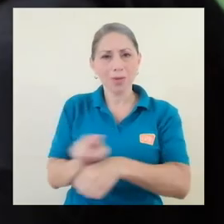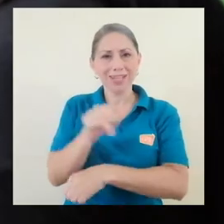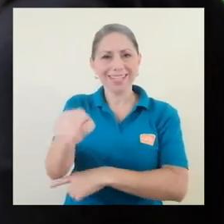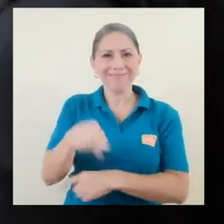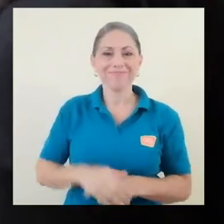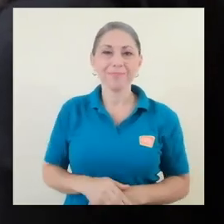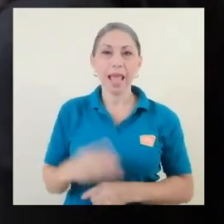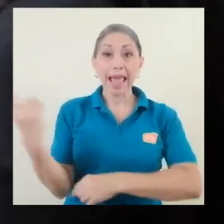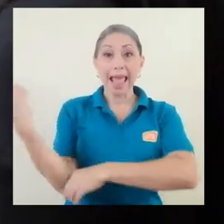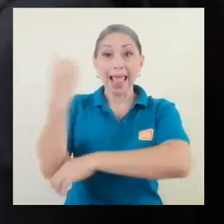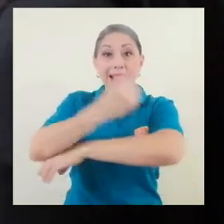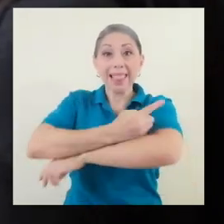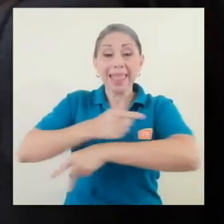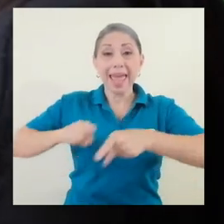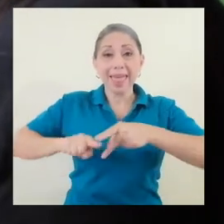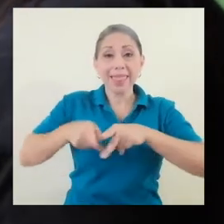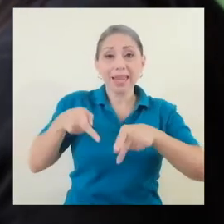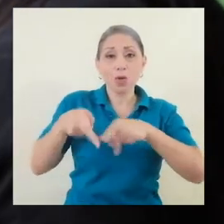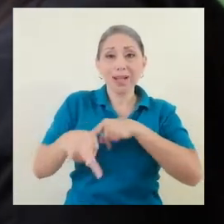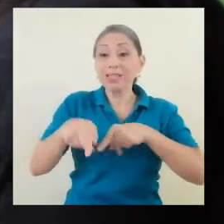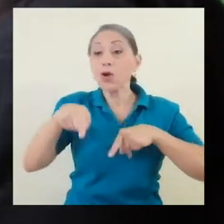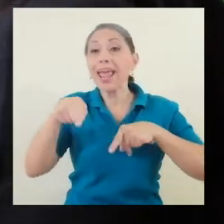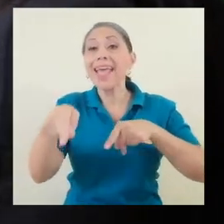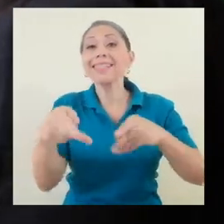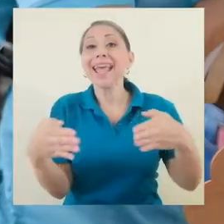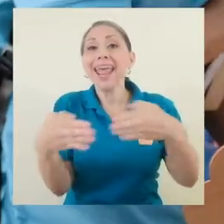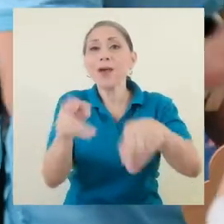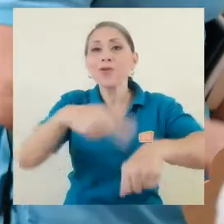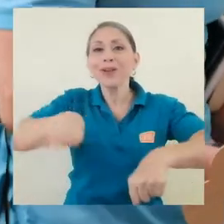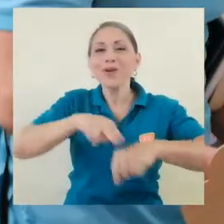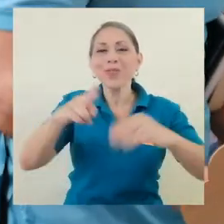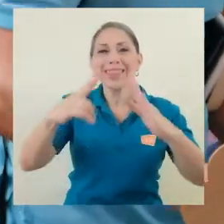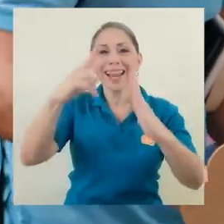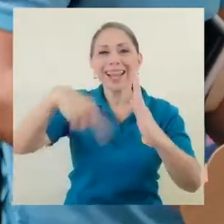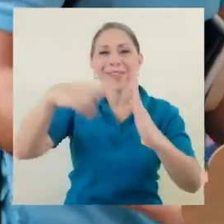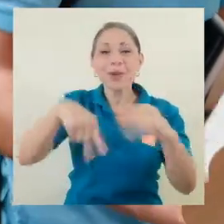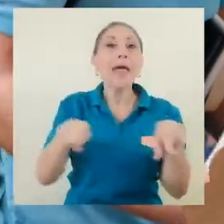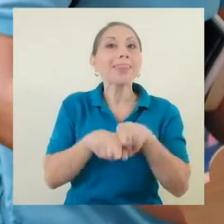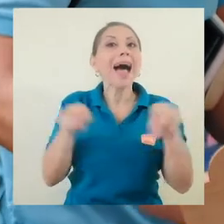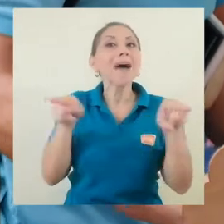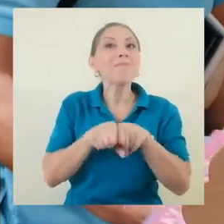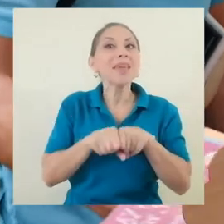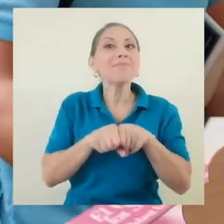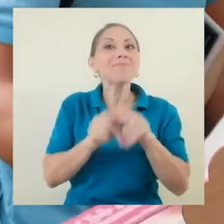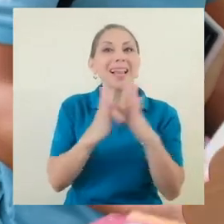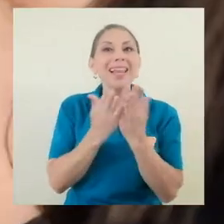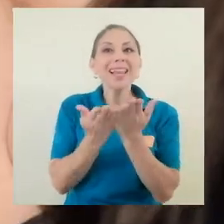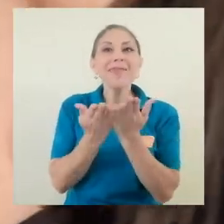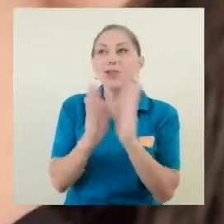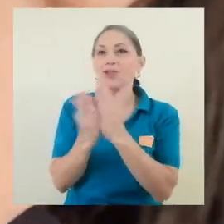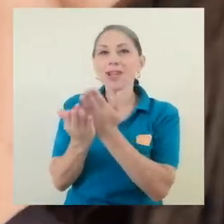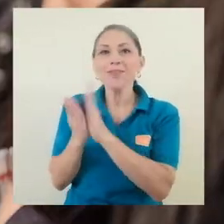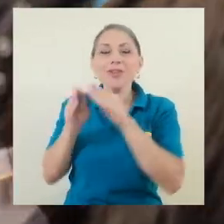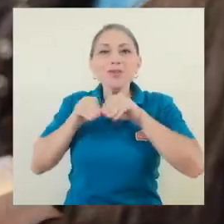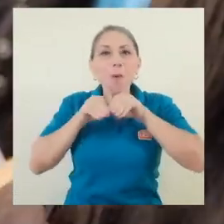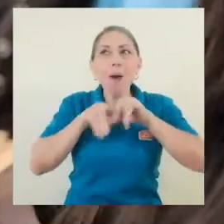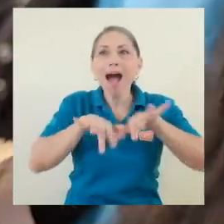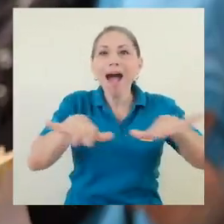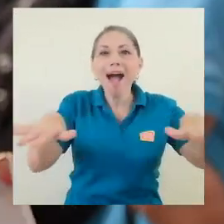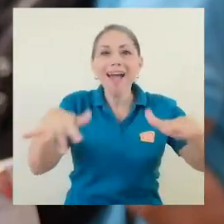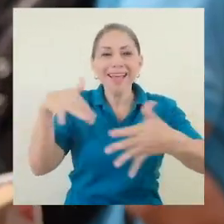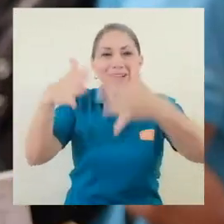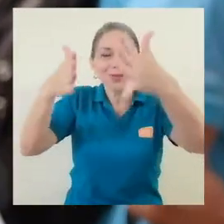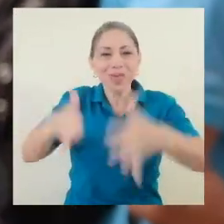El día de la inauguración de este Ecorincón de Lectura, también se llevó a cabo una liberación de libros, en la cual los